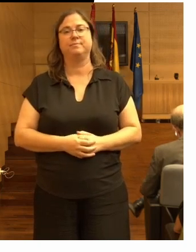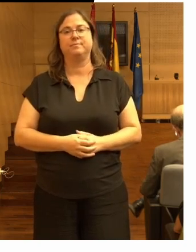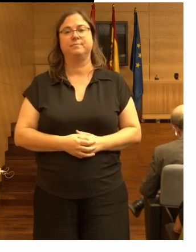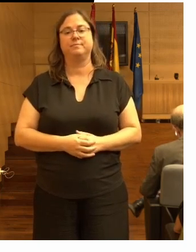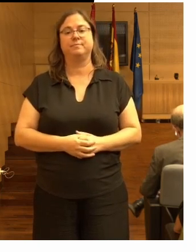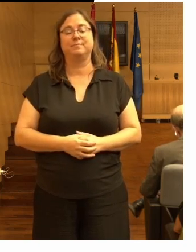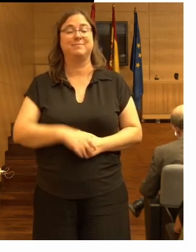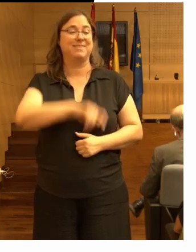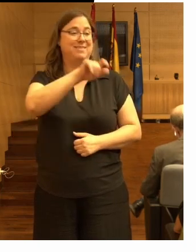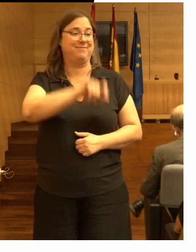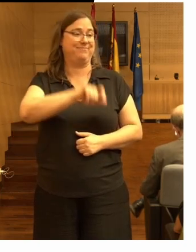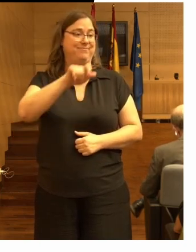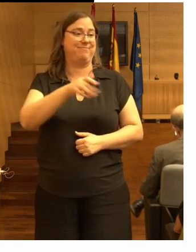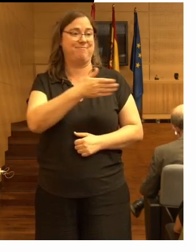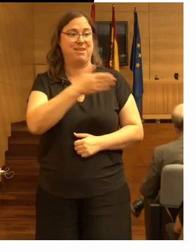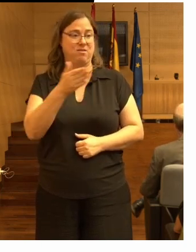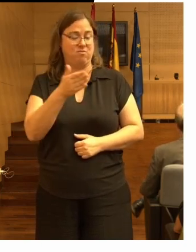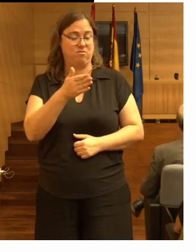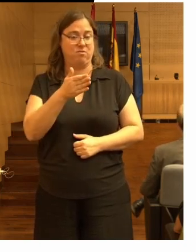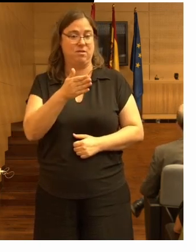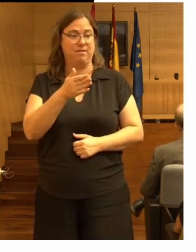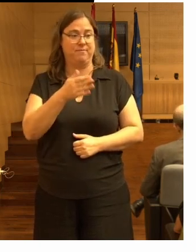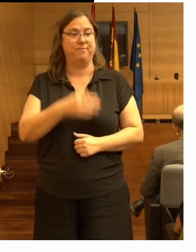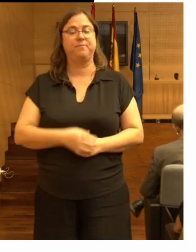esta gente no todos esta gente